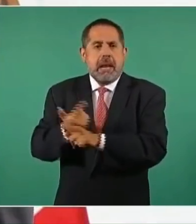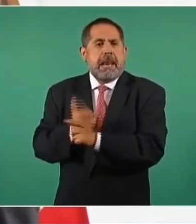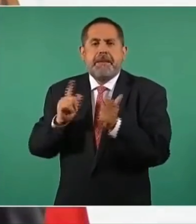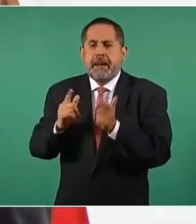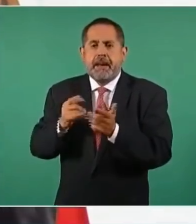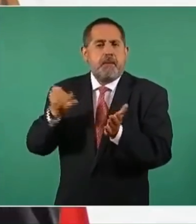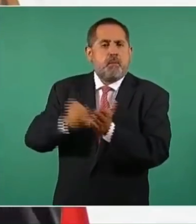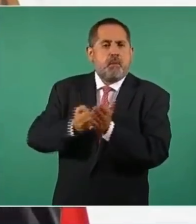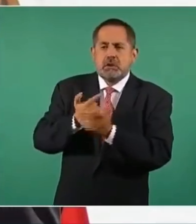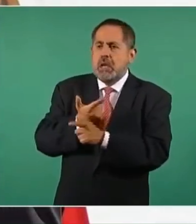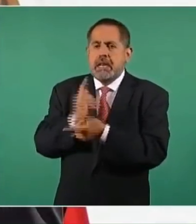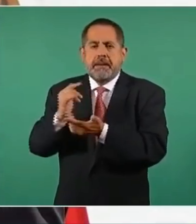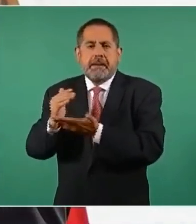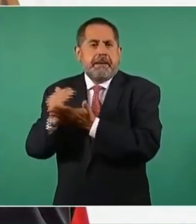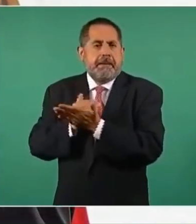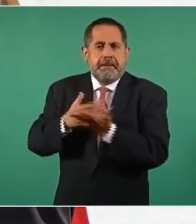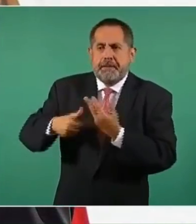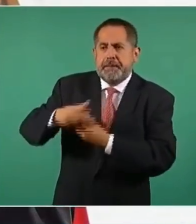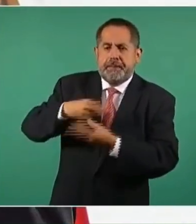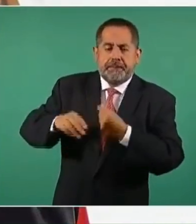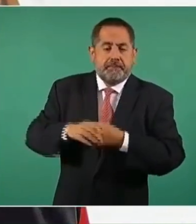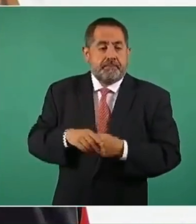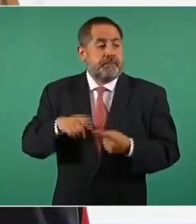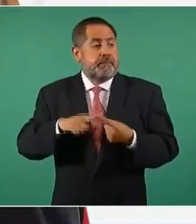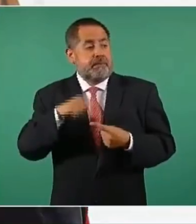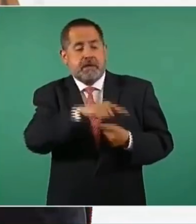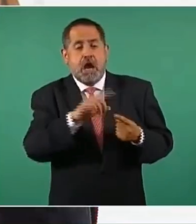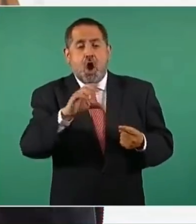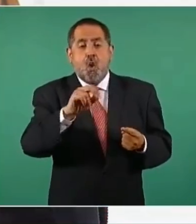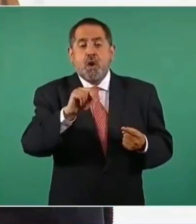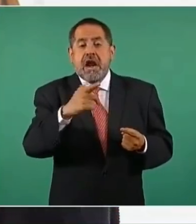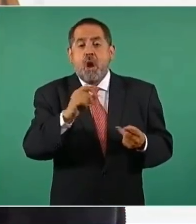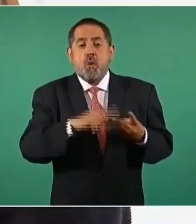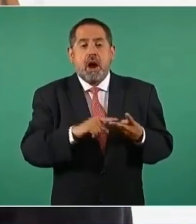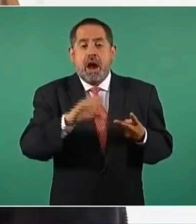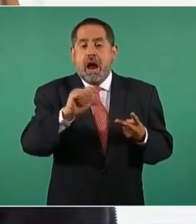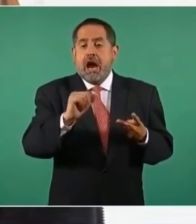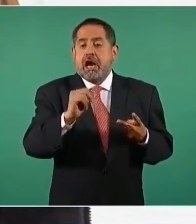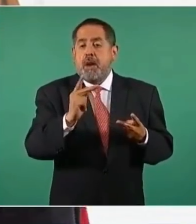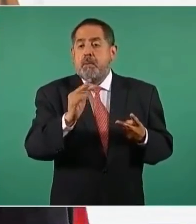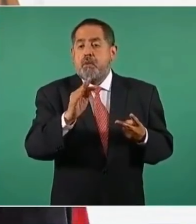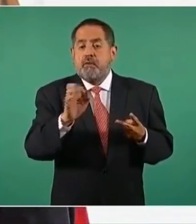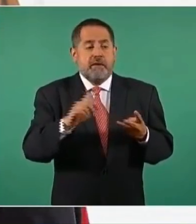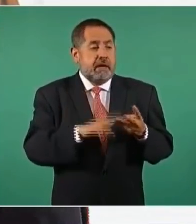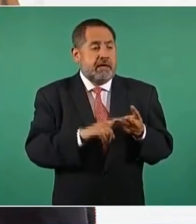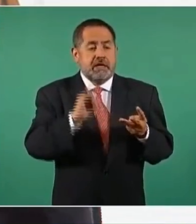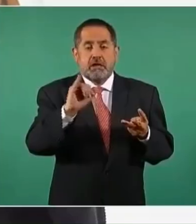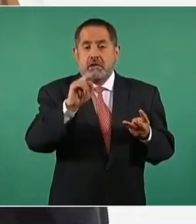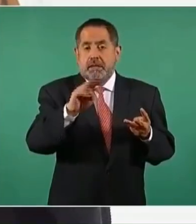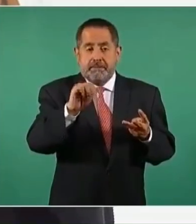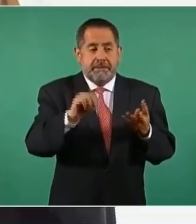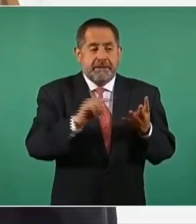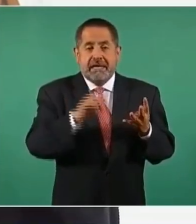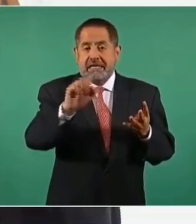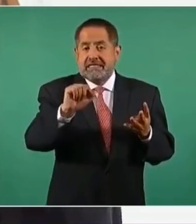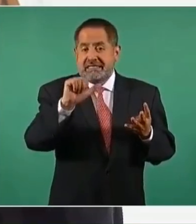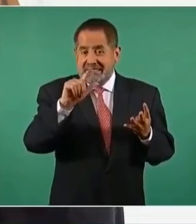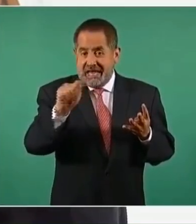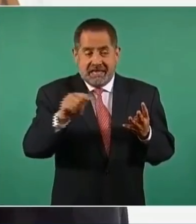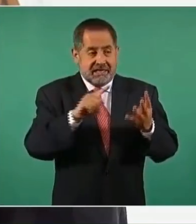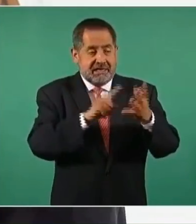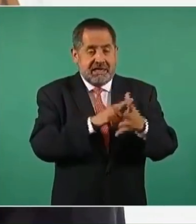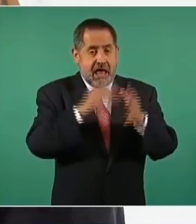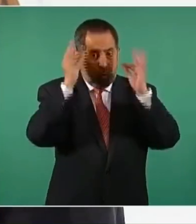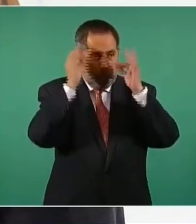limpiando de corrupción Conagua, Capufe, el Instituto Nacional de Migración, el SAT y